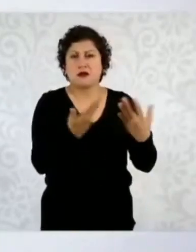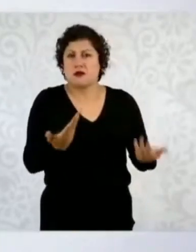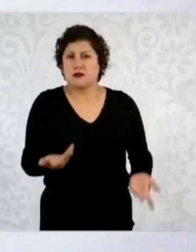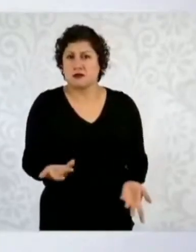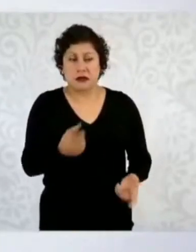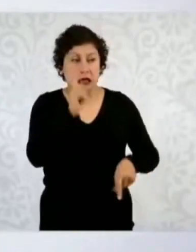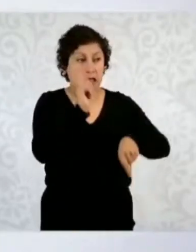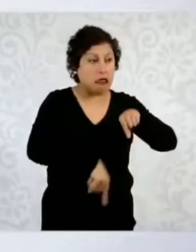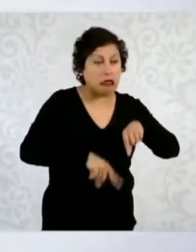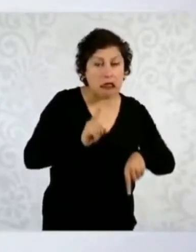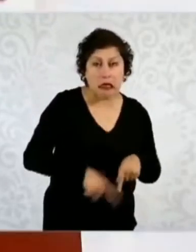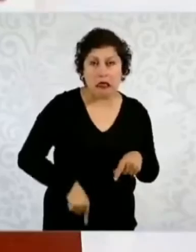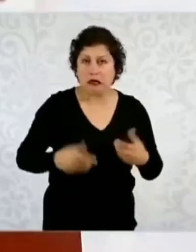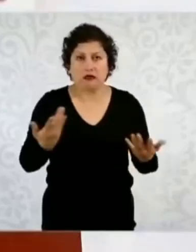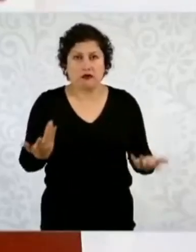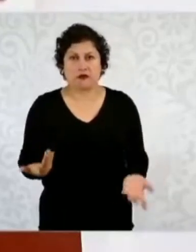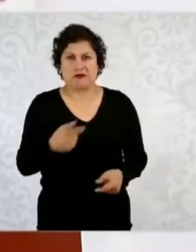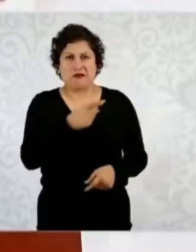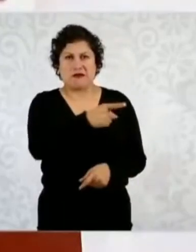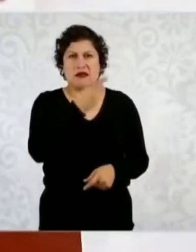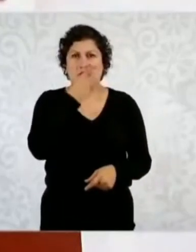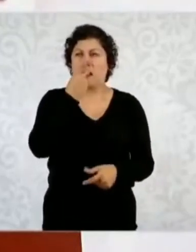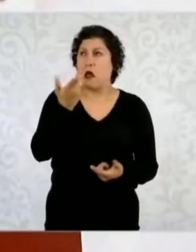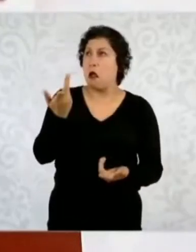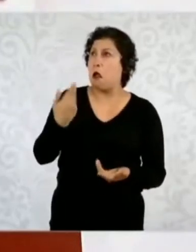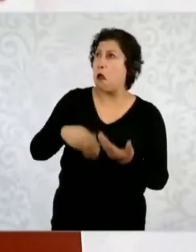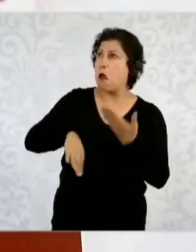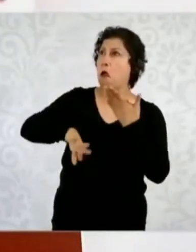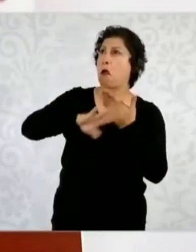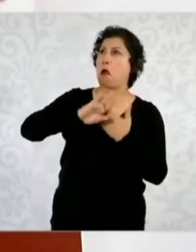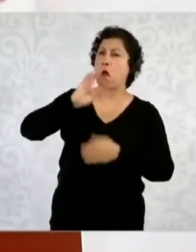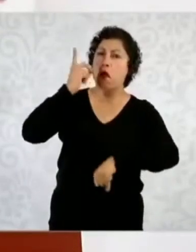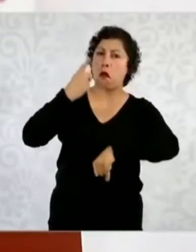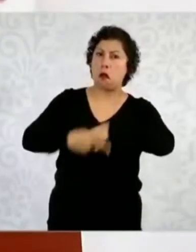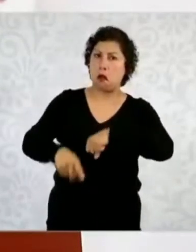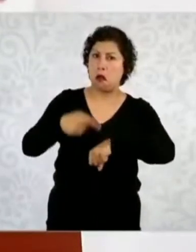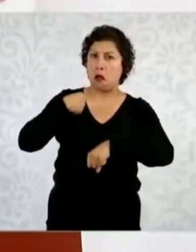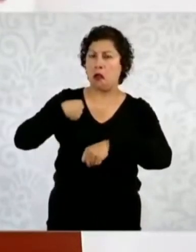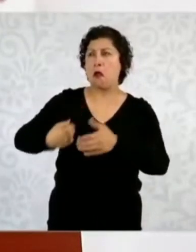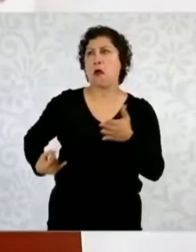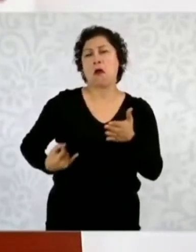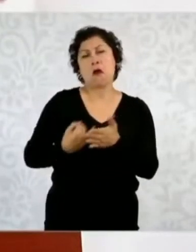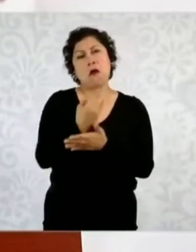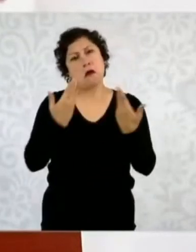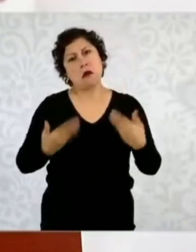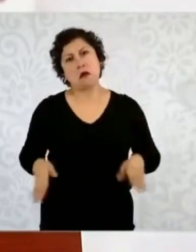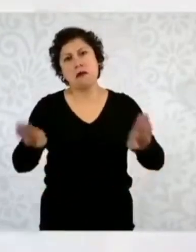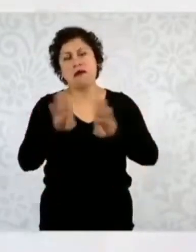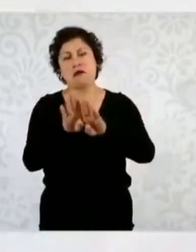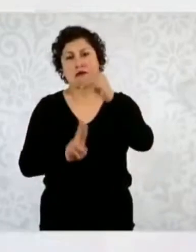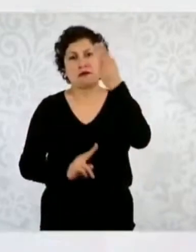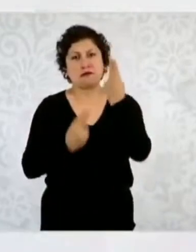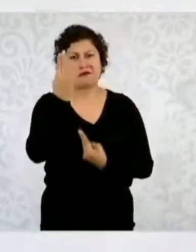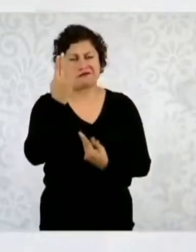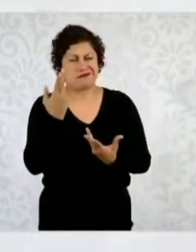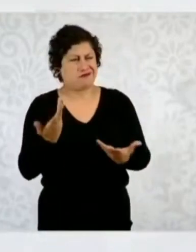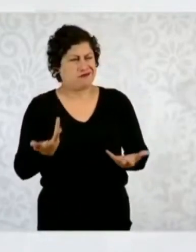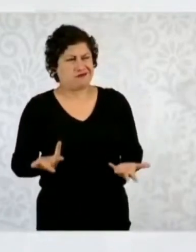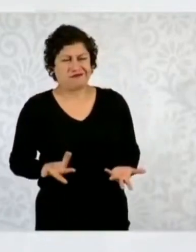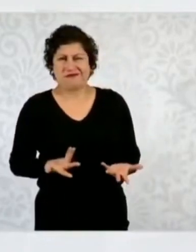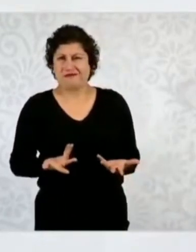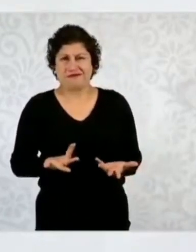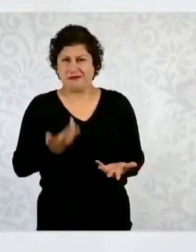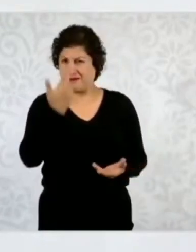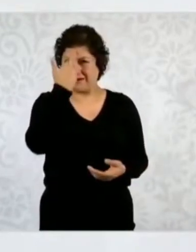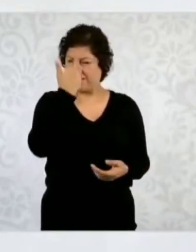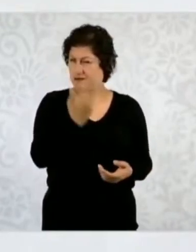Entonces, no hay argumento para decir que se les está quitando algún derecho, algún